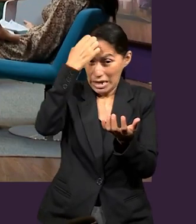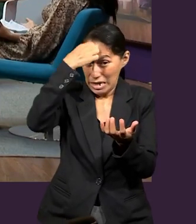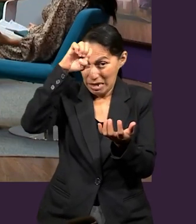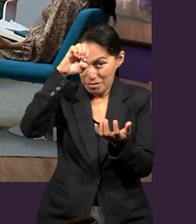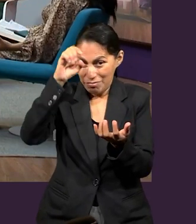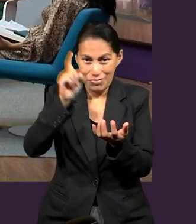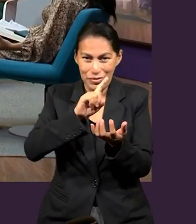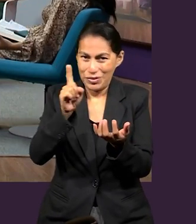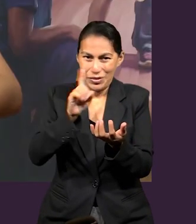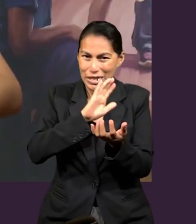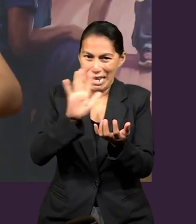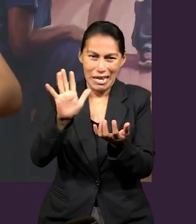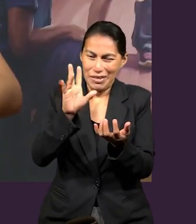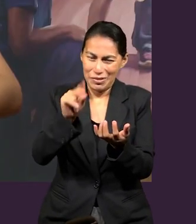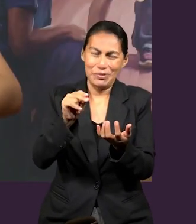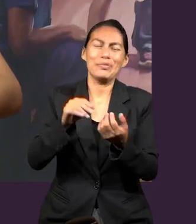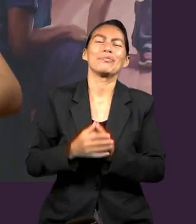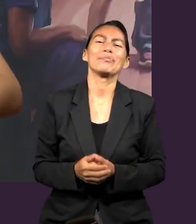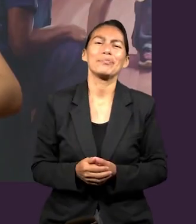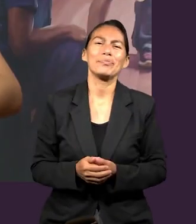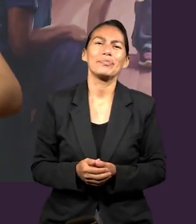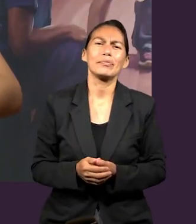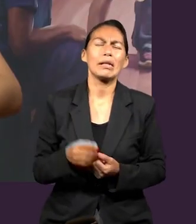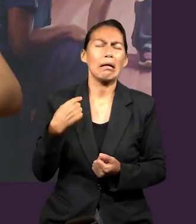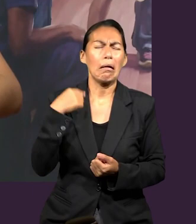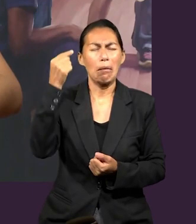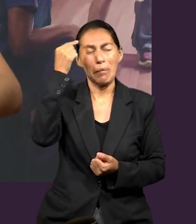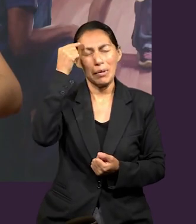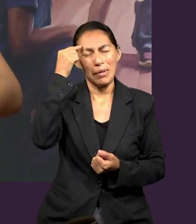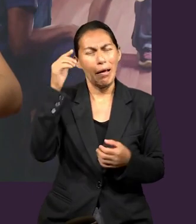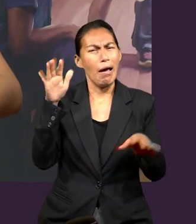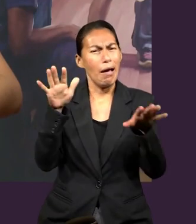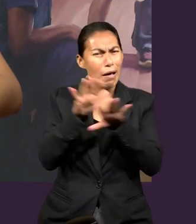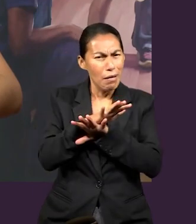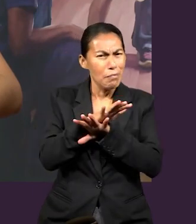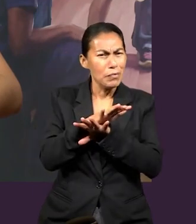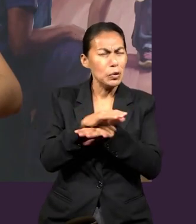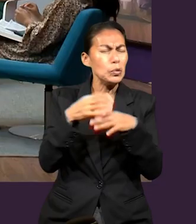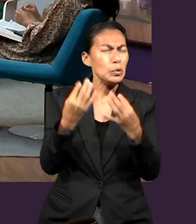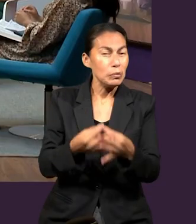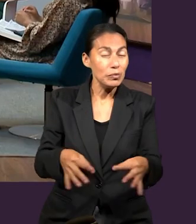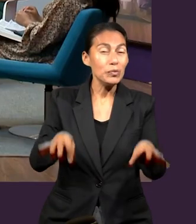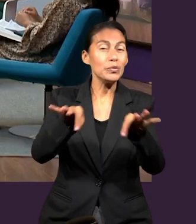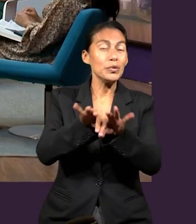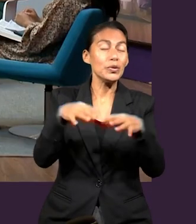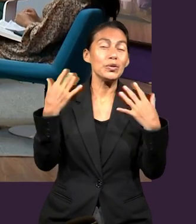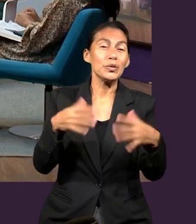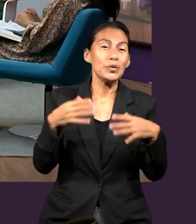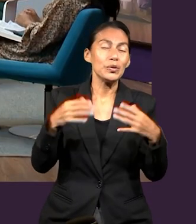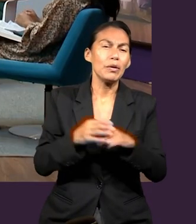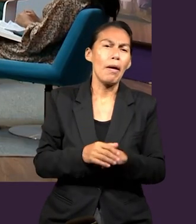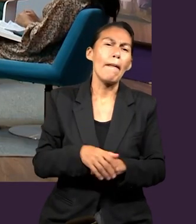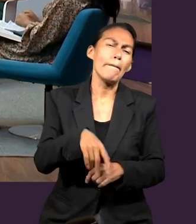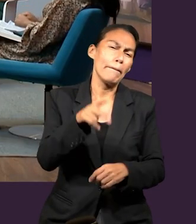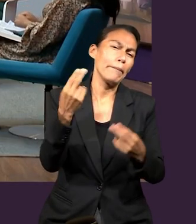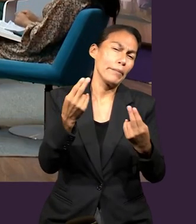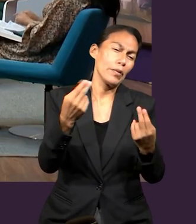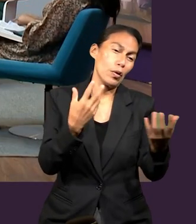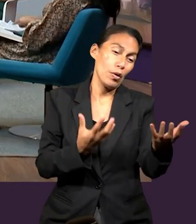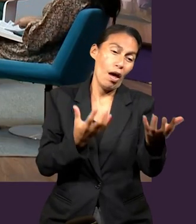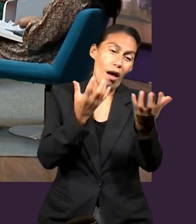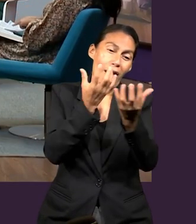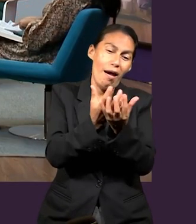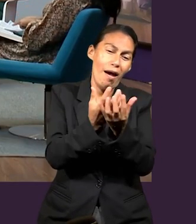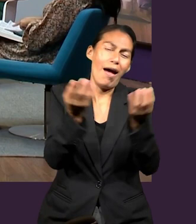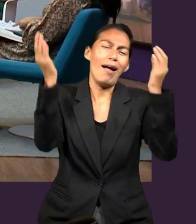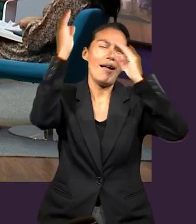son extranjeros. Y entonces, imagínate, o sea, me imagino que habrá sido un cambio, sin embargo, el cambio más importante es la